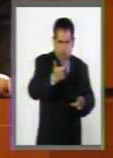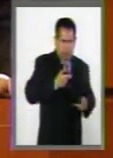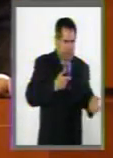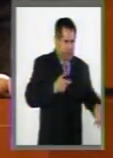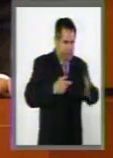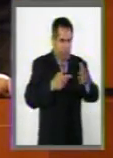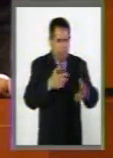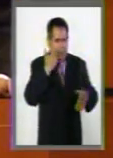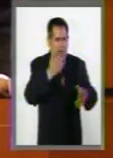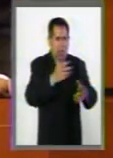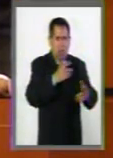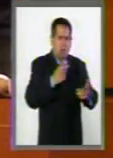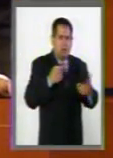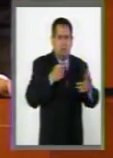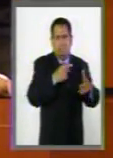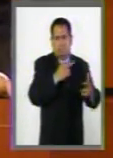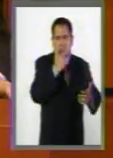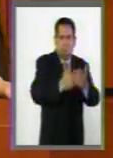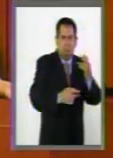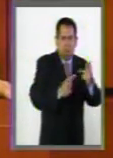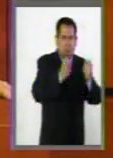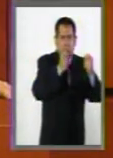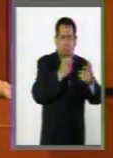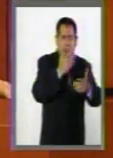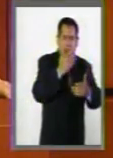cometan las infracciones.